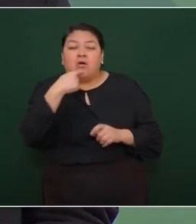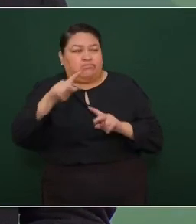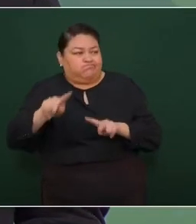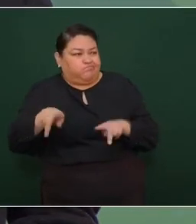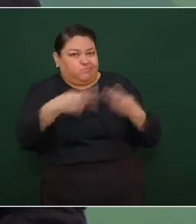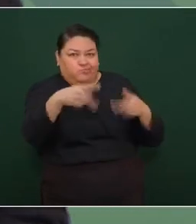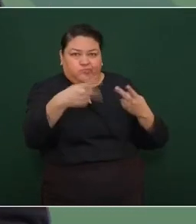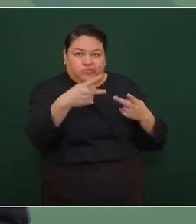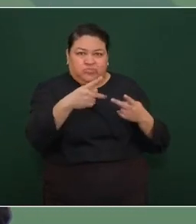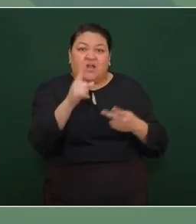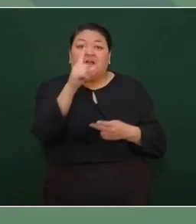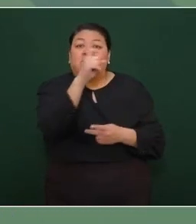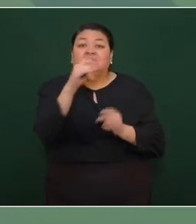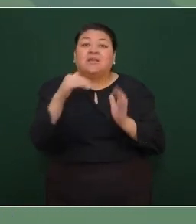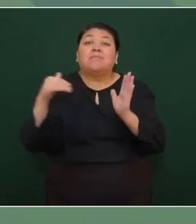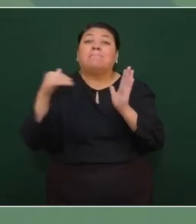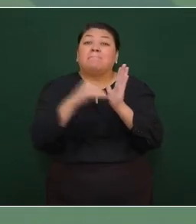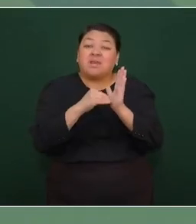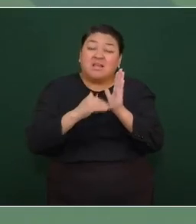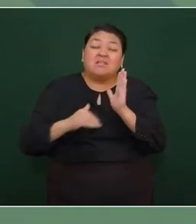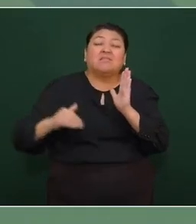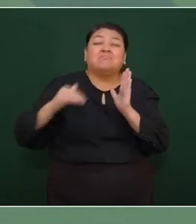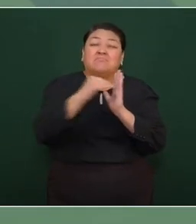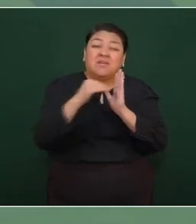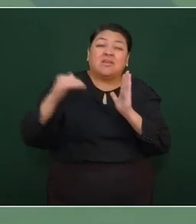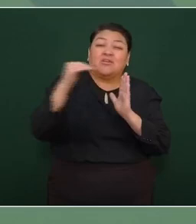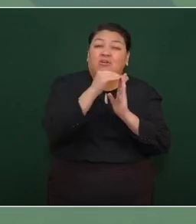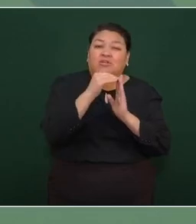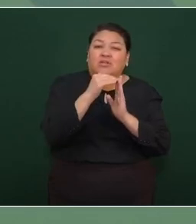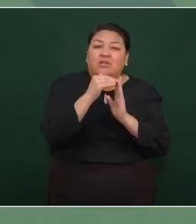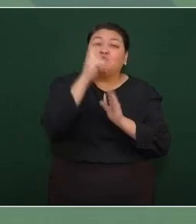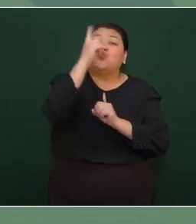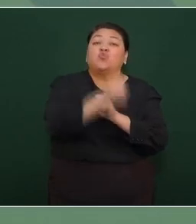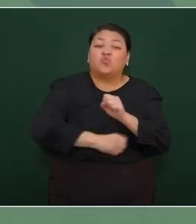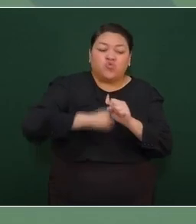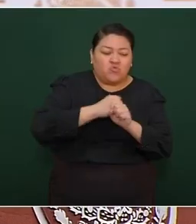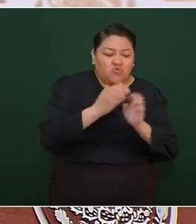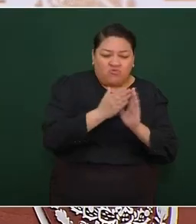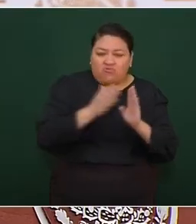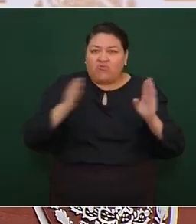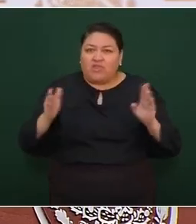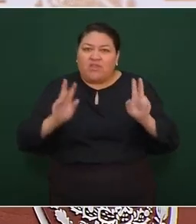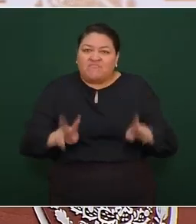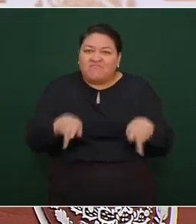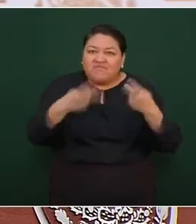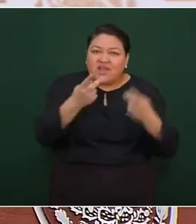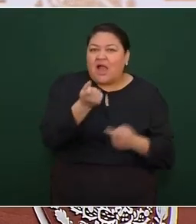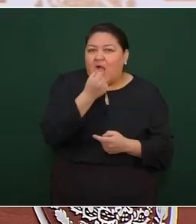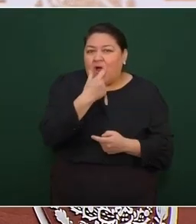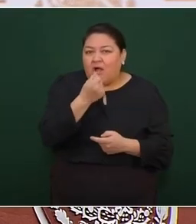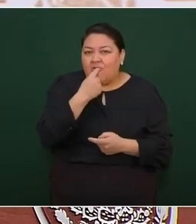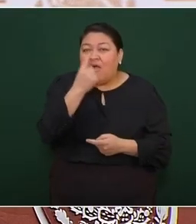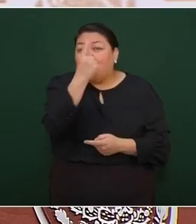cien mil millones de pesos al año de medicinas,